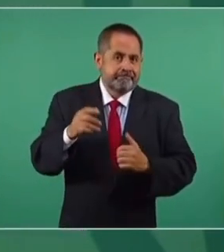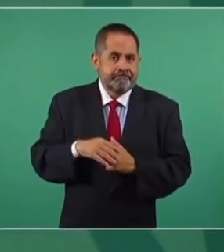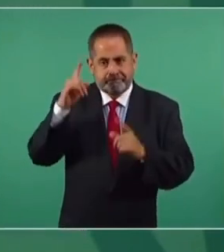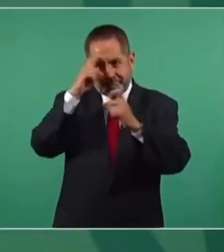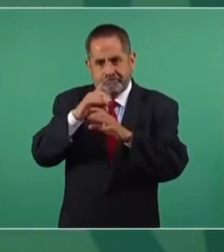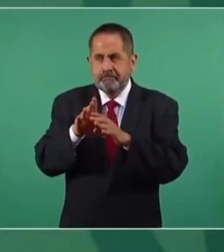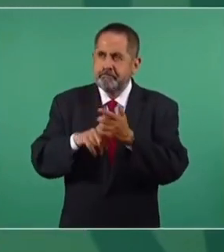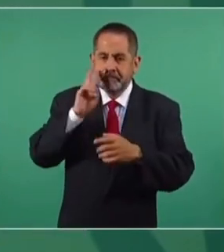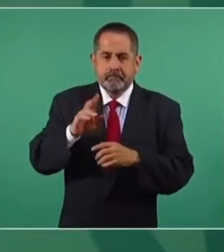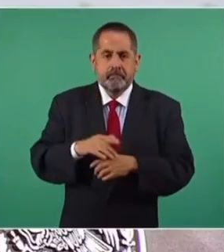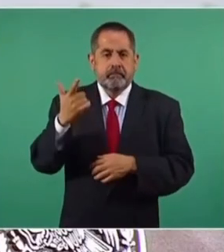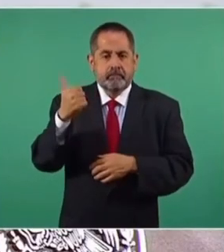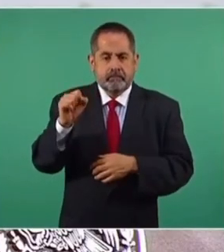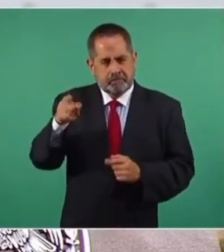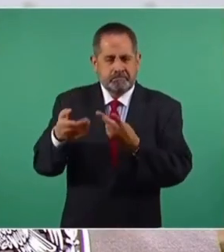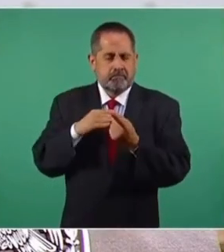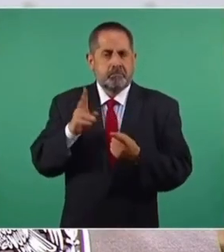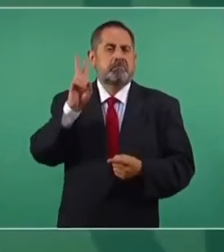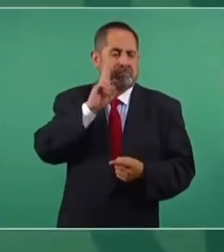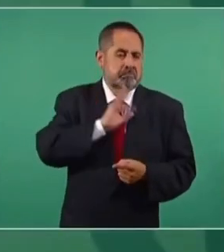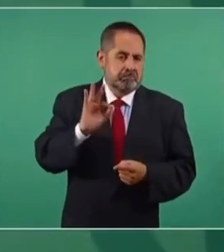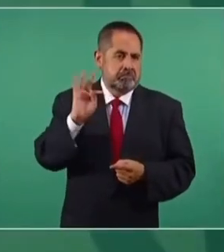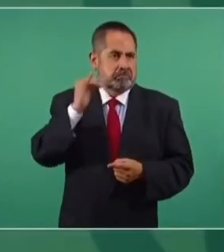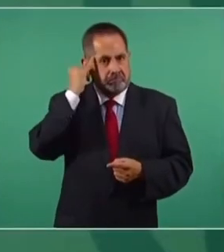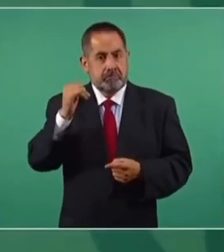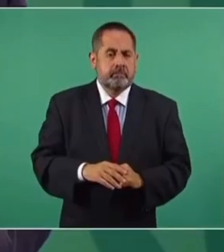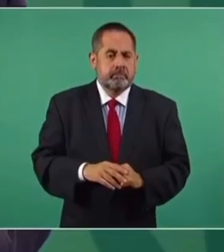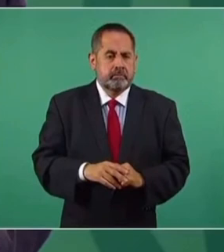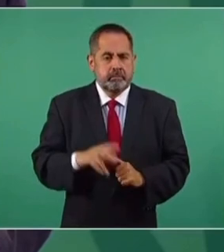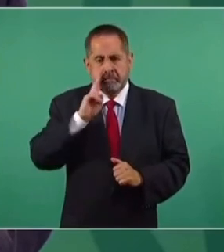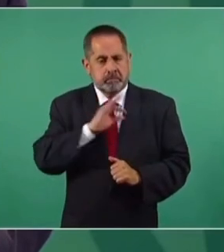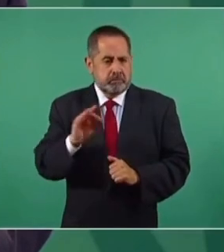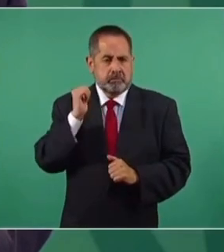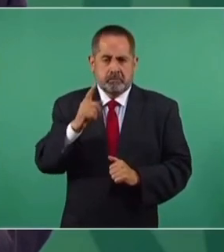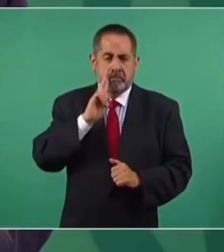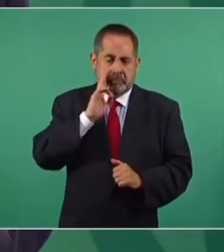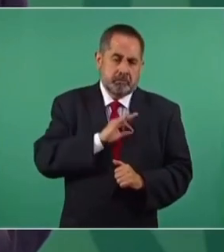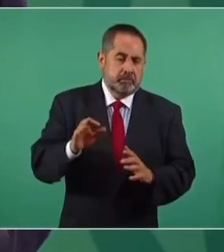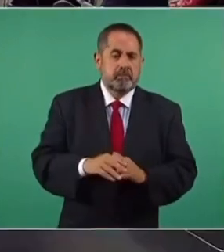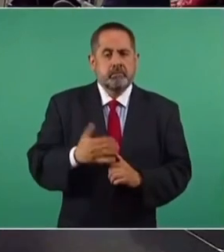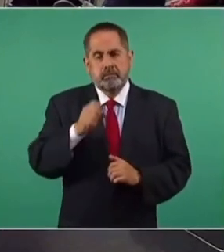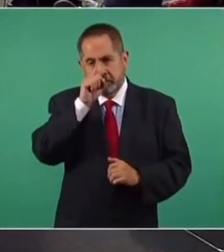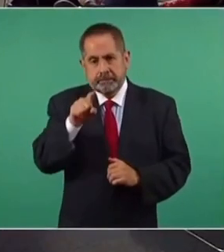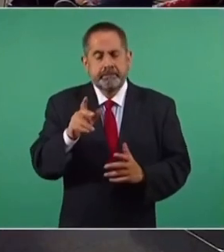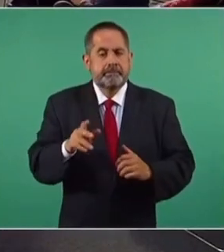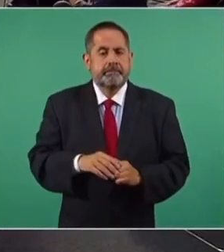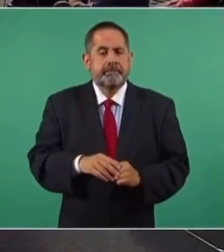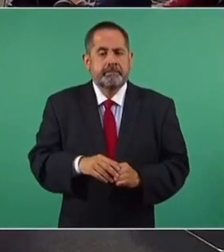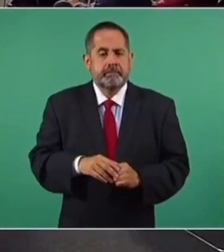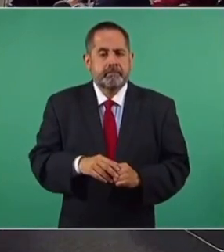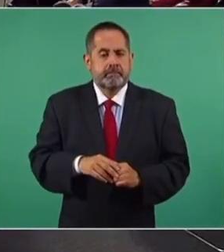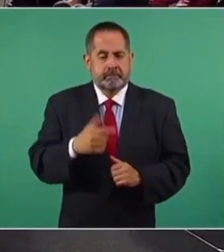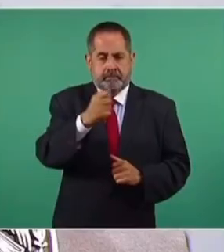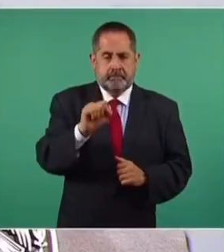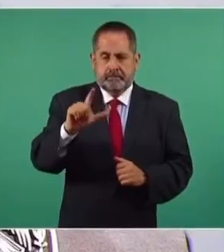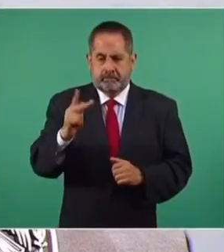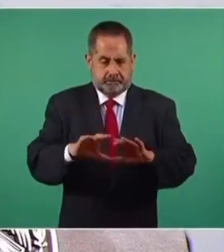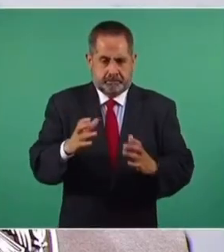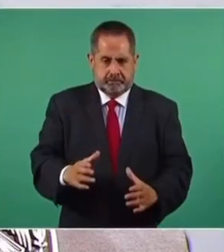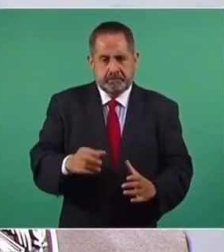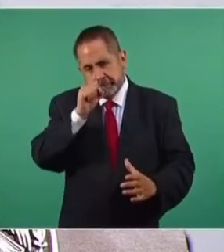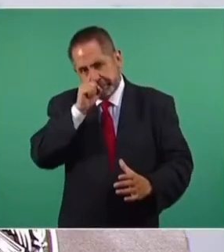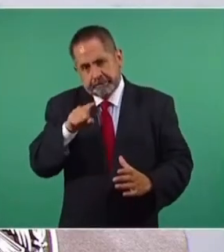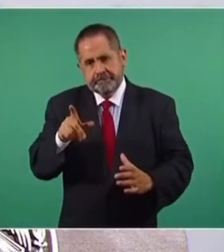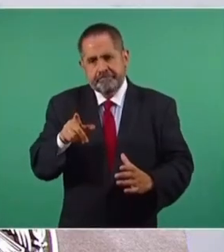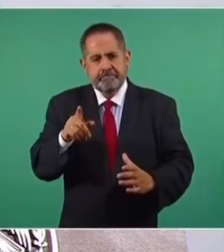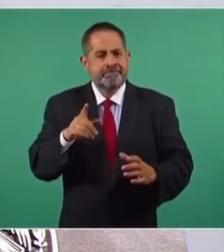compleja su aplicación, que es el gas natural. A lo mejor para el caso de empresas se puede hacer algo con el gas natural. Y el gas LP también